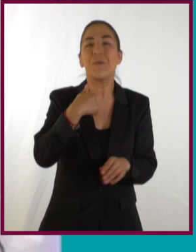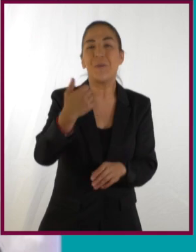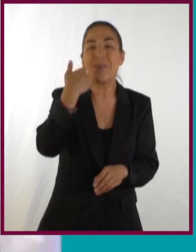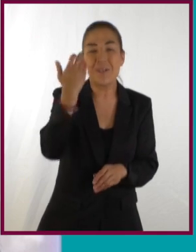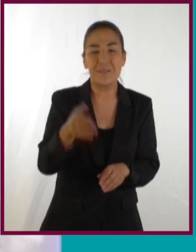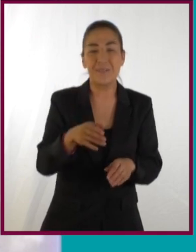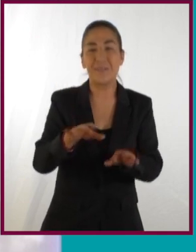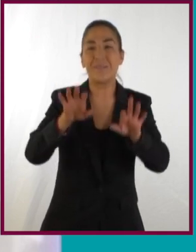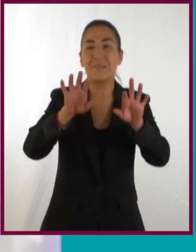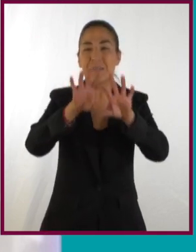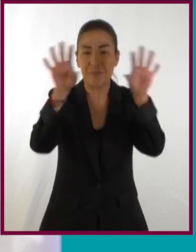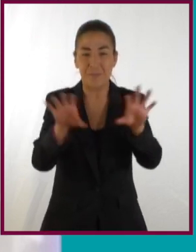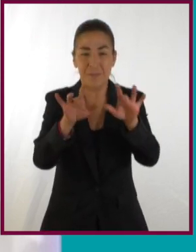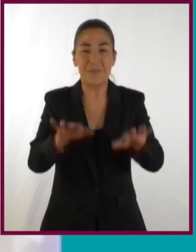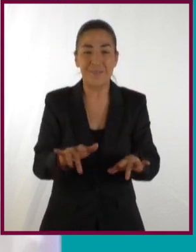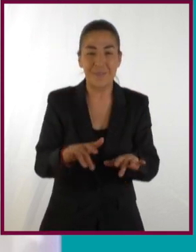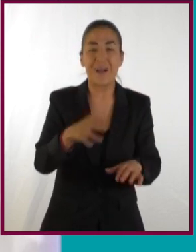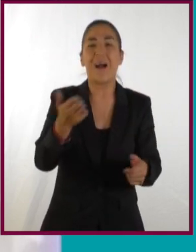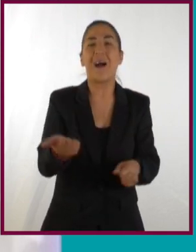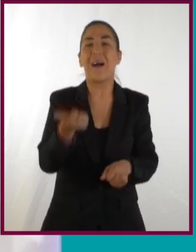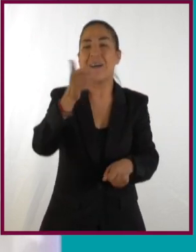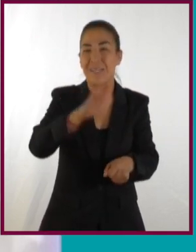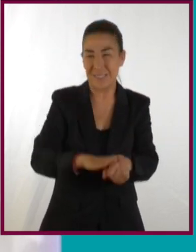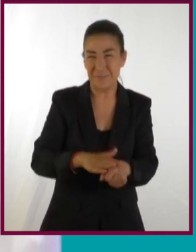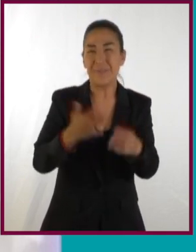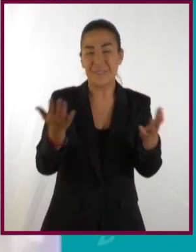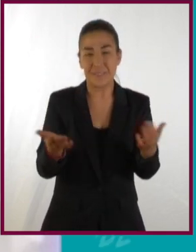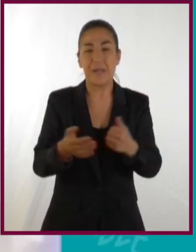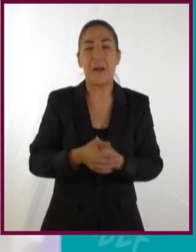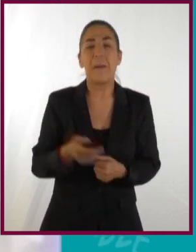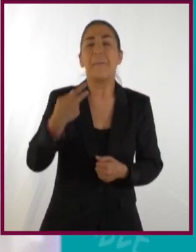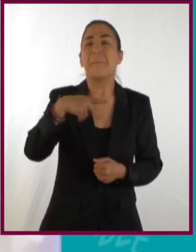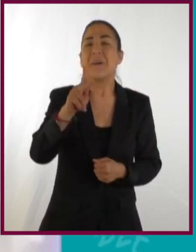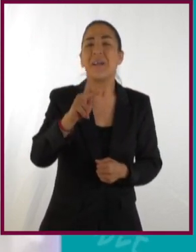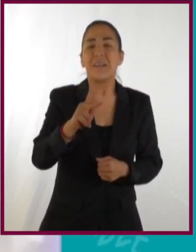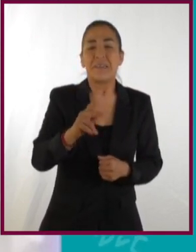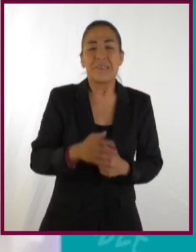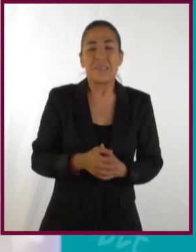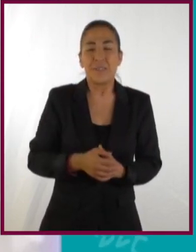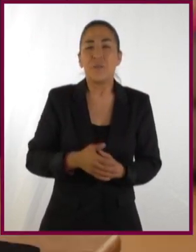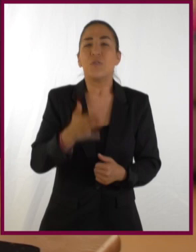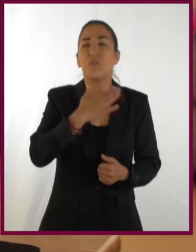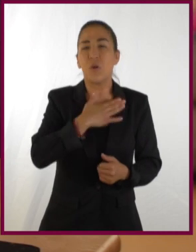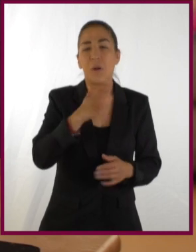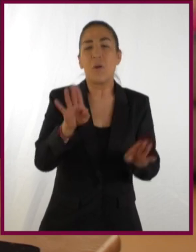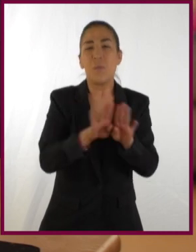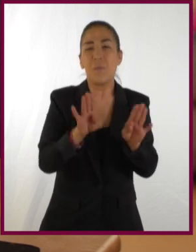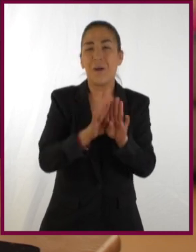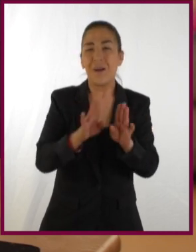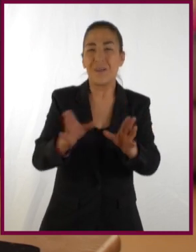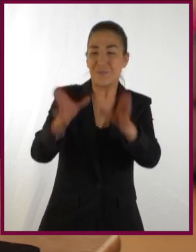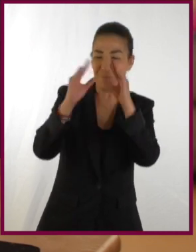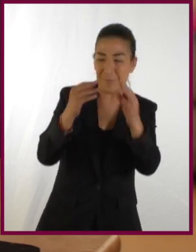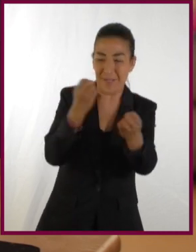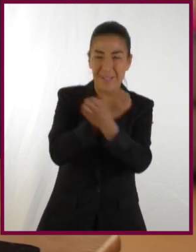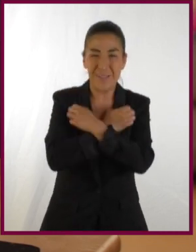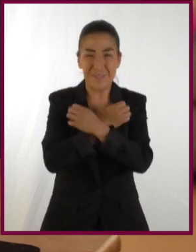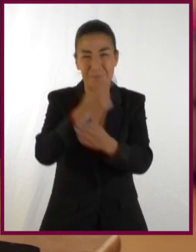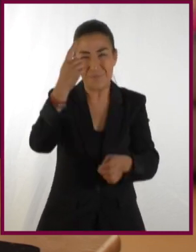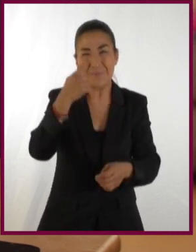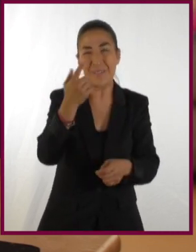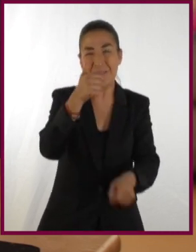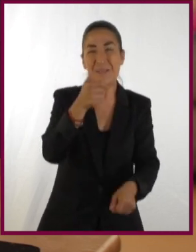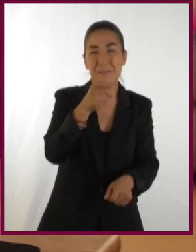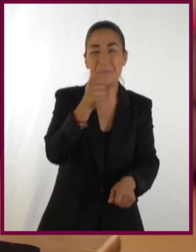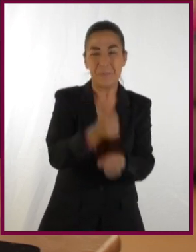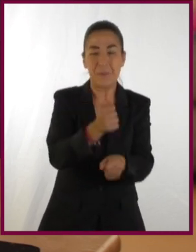Yo pensaba ser computóloga, administradora, antes que eso. Pero, bueno, jamás en mi educación